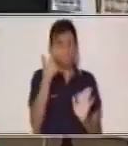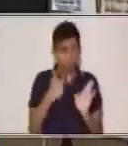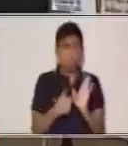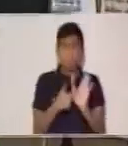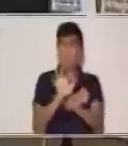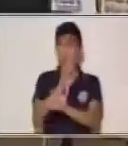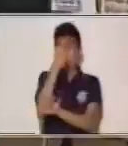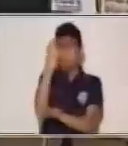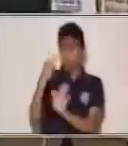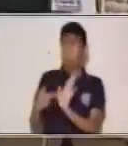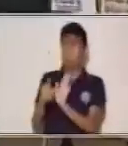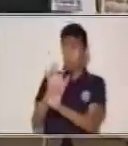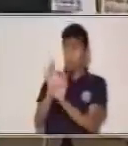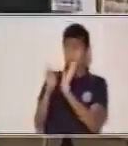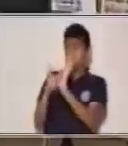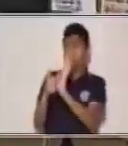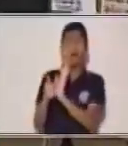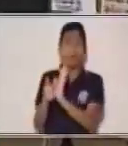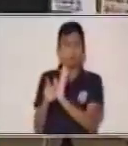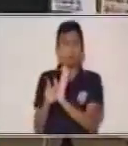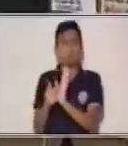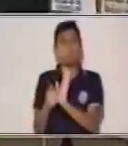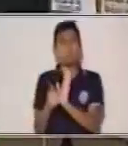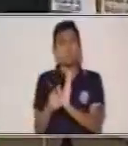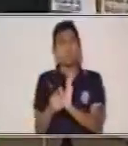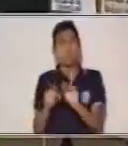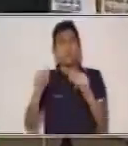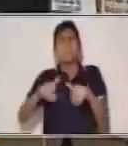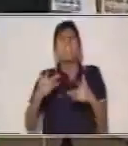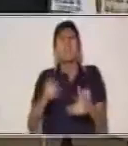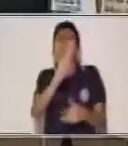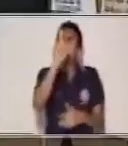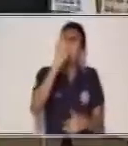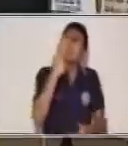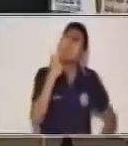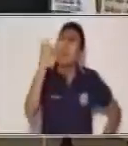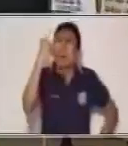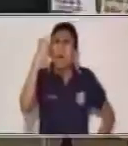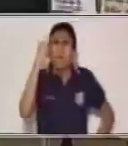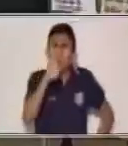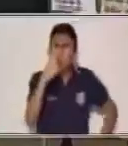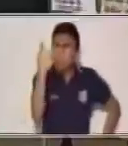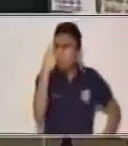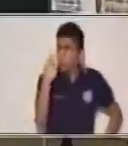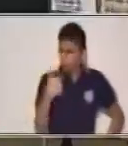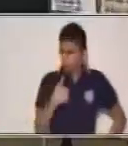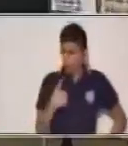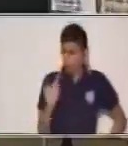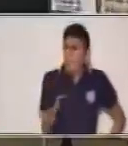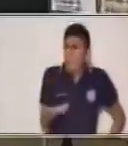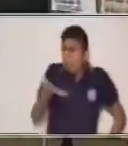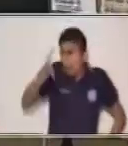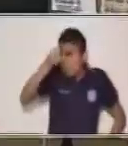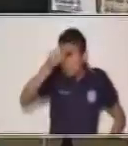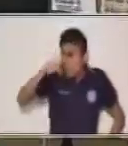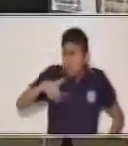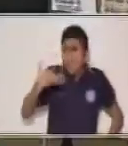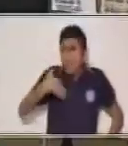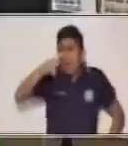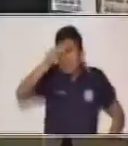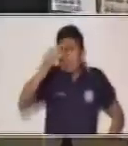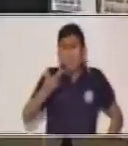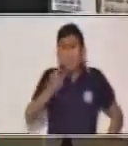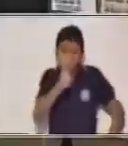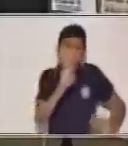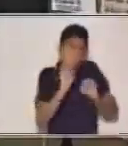familia. Con quien estés en este momento, haz la pregunta, ¿qué aprendiste hoy en el programa? Y